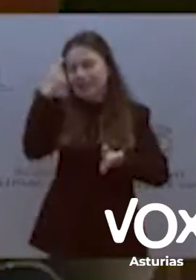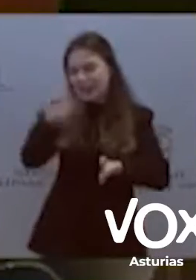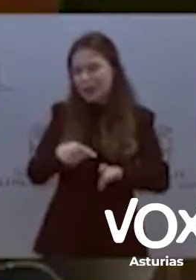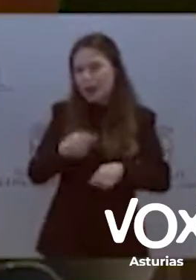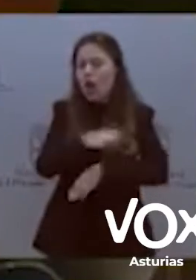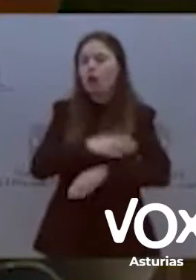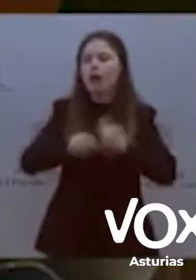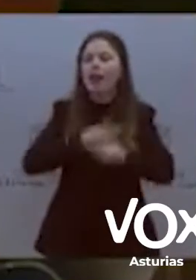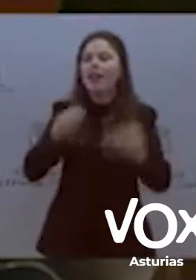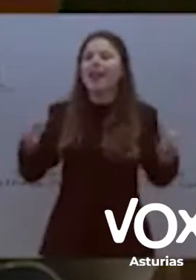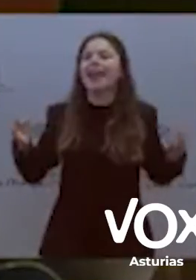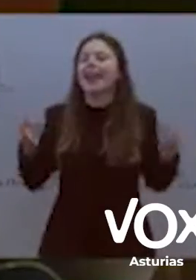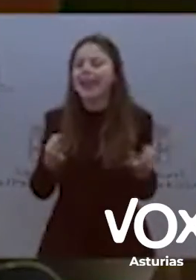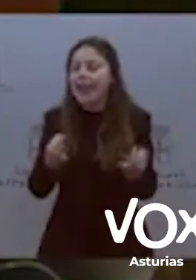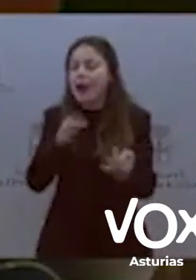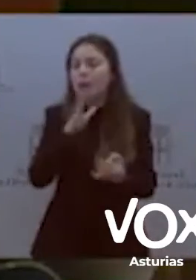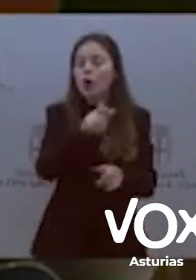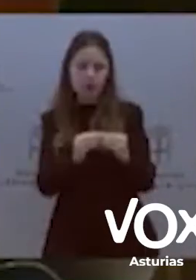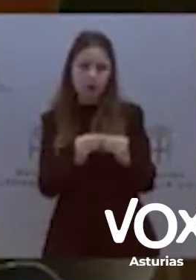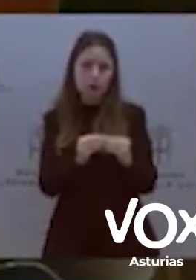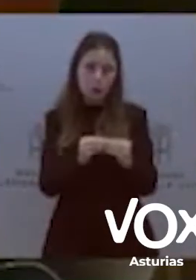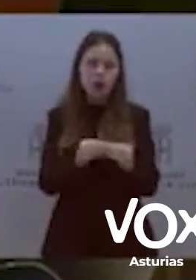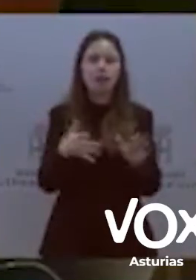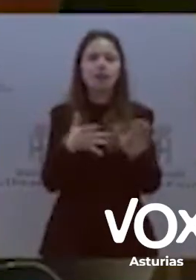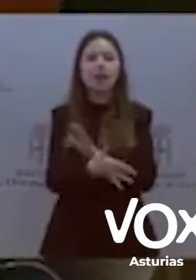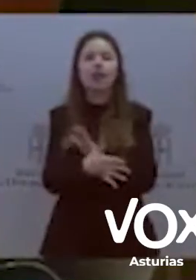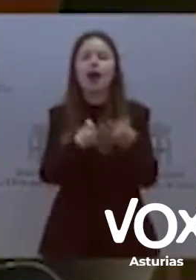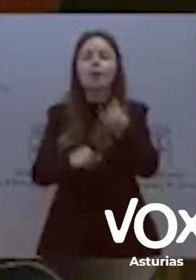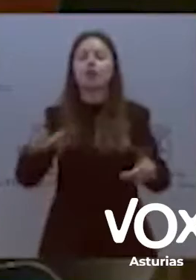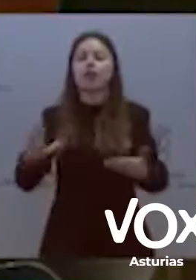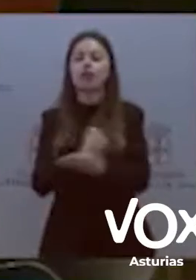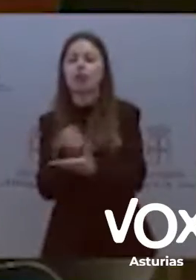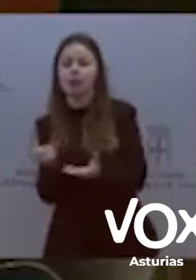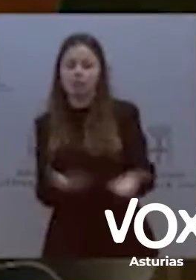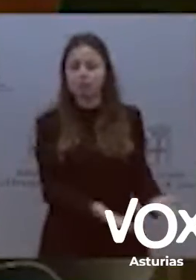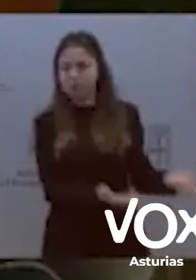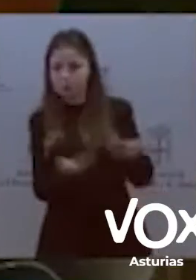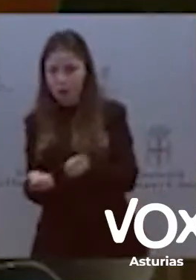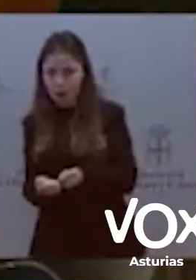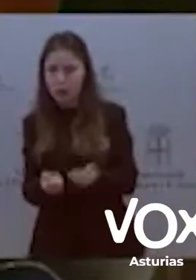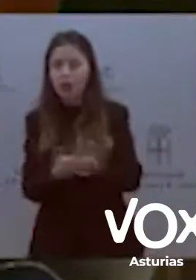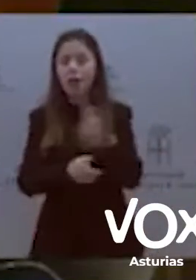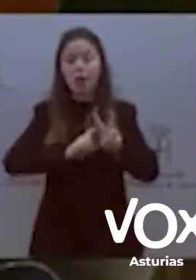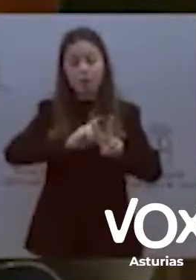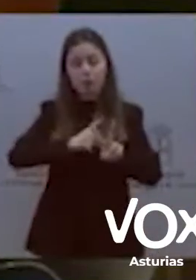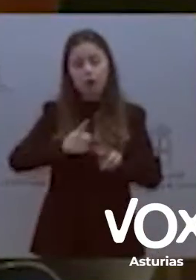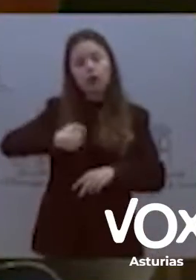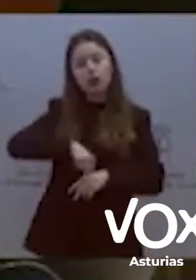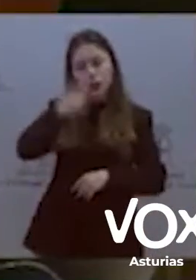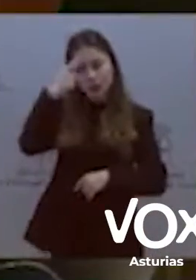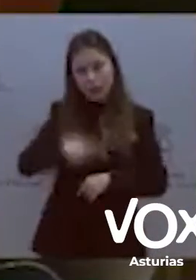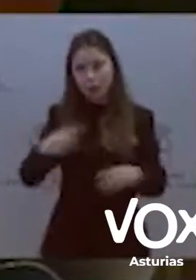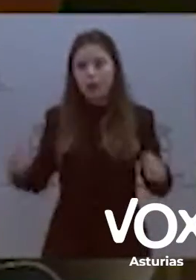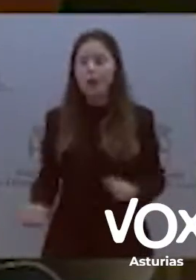ciudadanos para mejorar su nivel adquisitivo. En Vox estamos convencidos de que una mejora en la